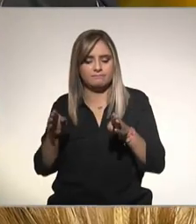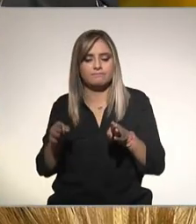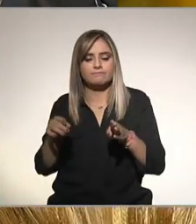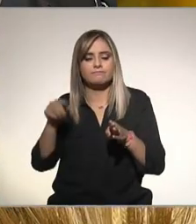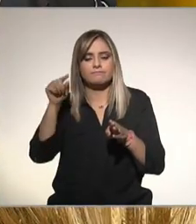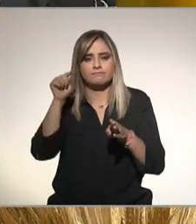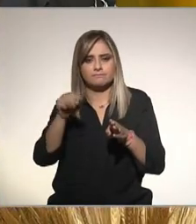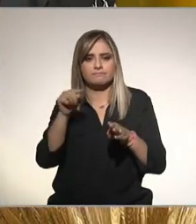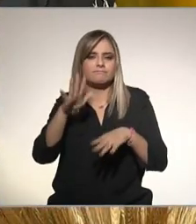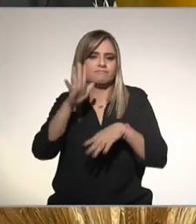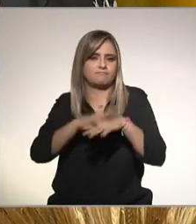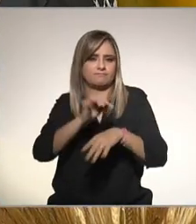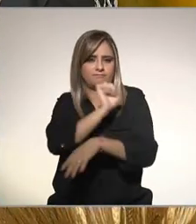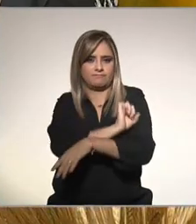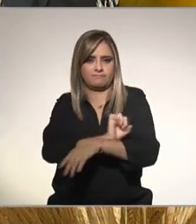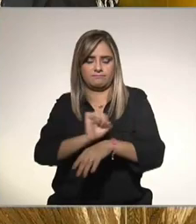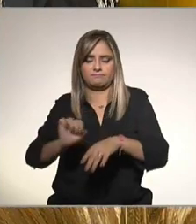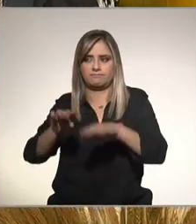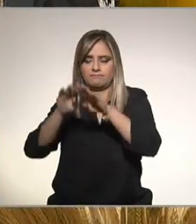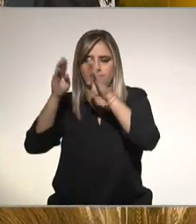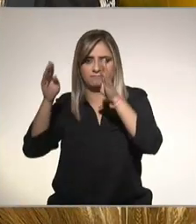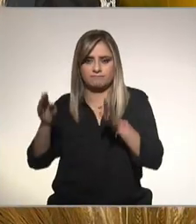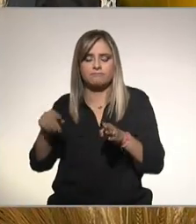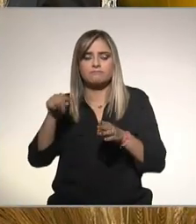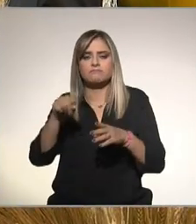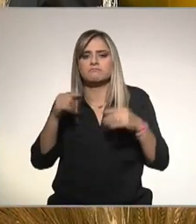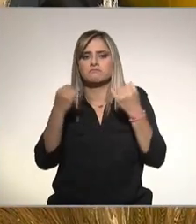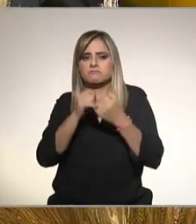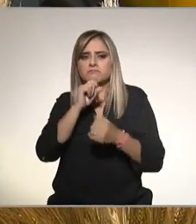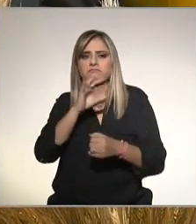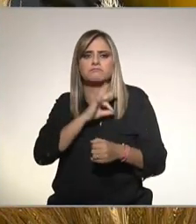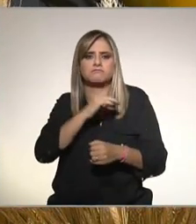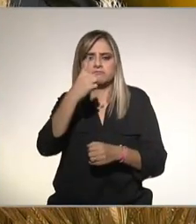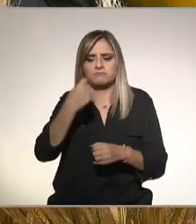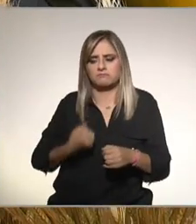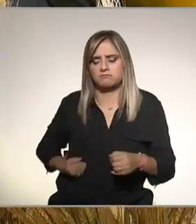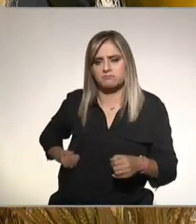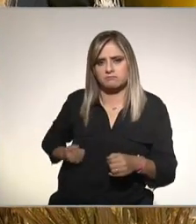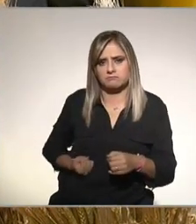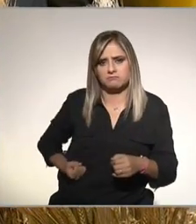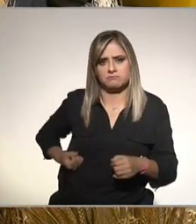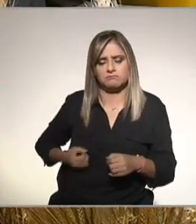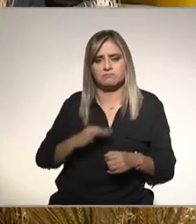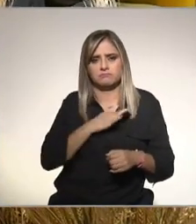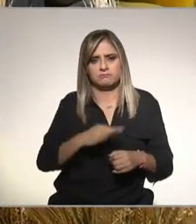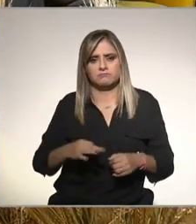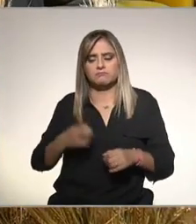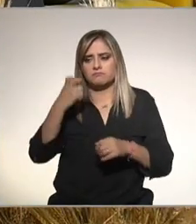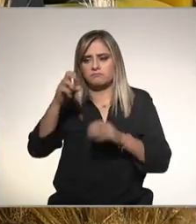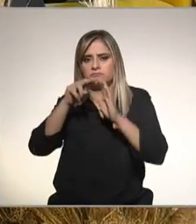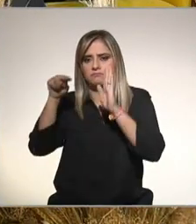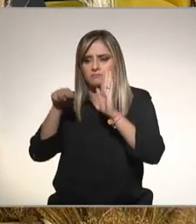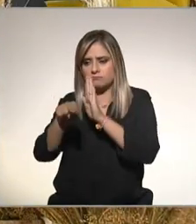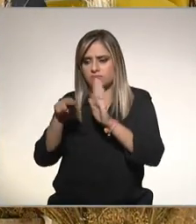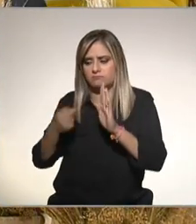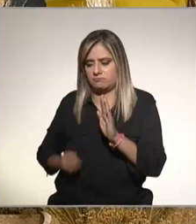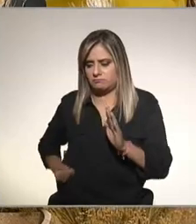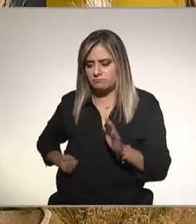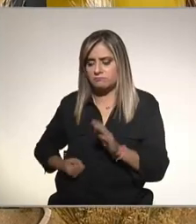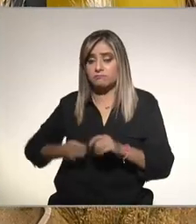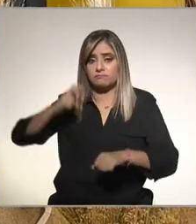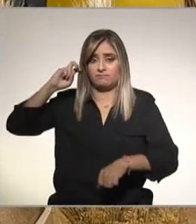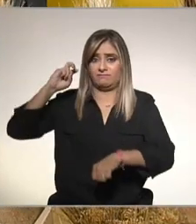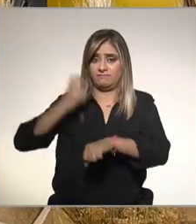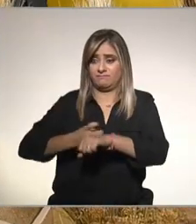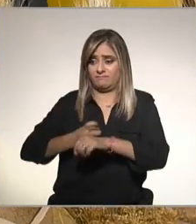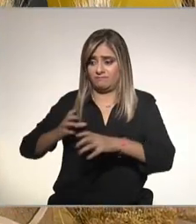otra máquina más sencilla que incluso puede ser ultrasonido medir que tan duro es el hígado lo que